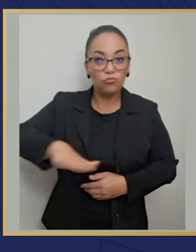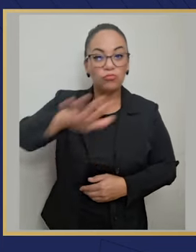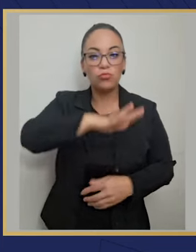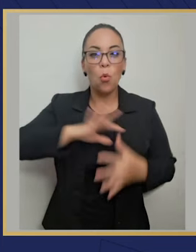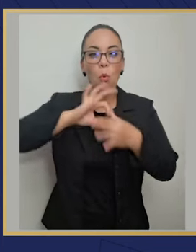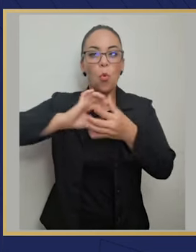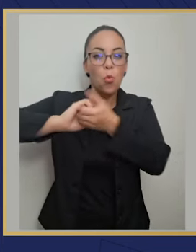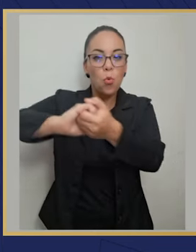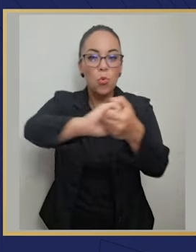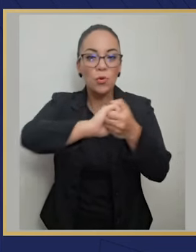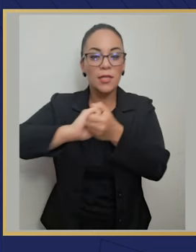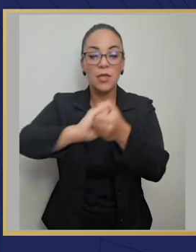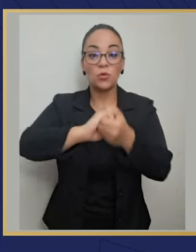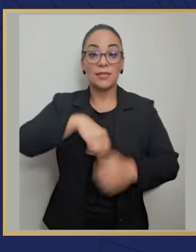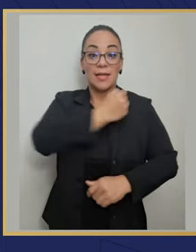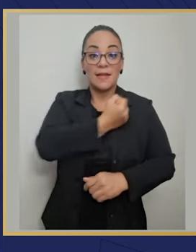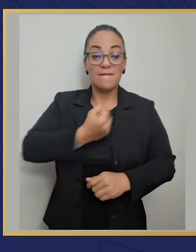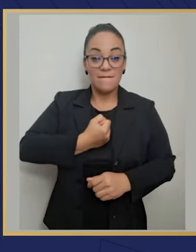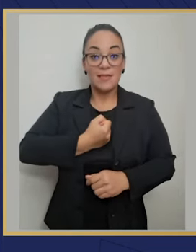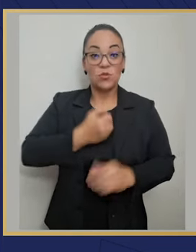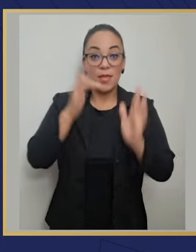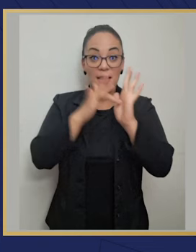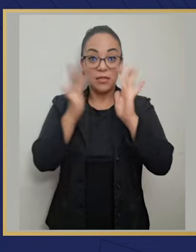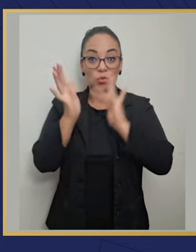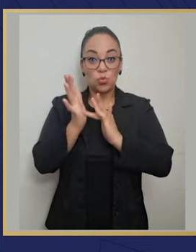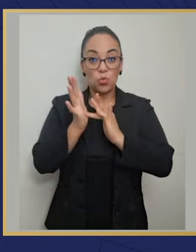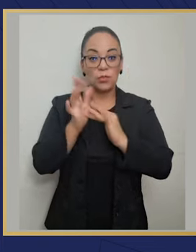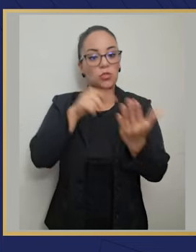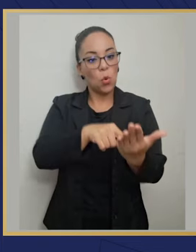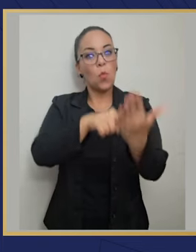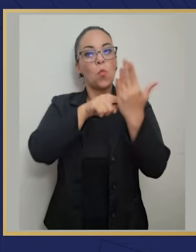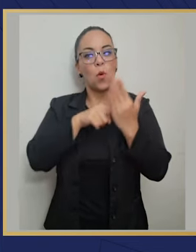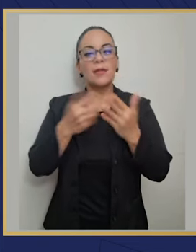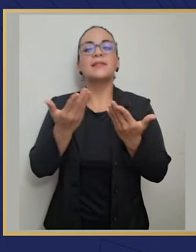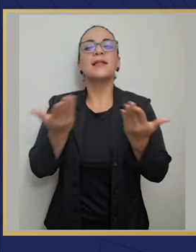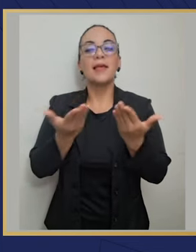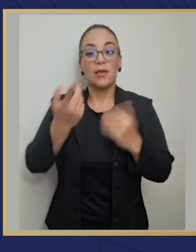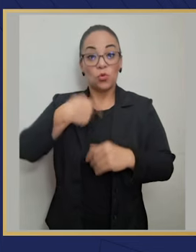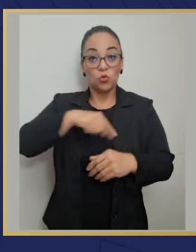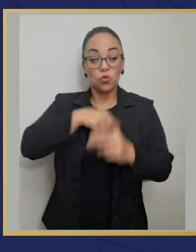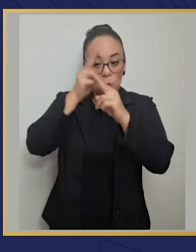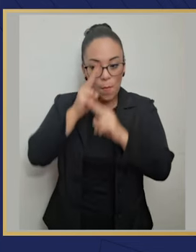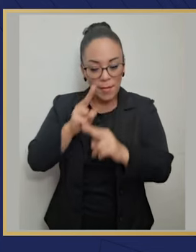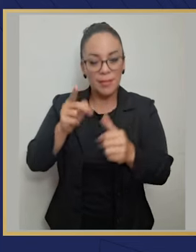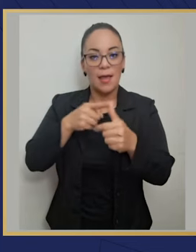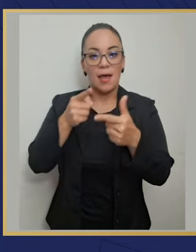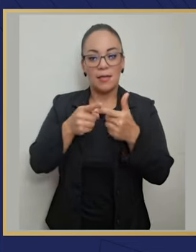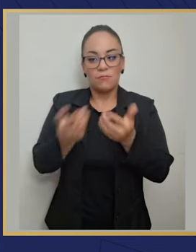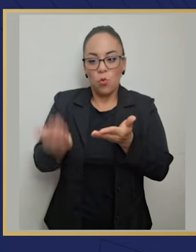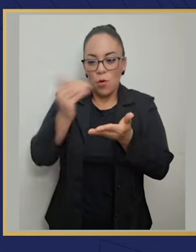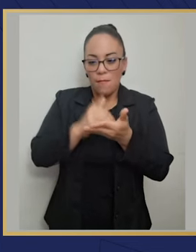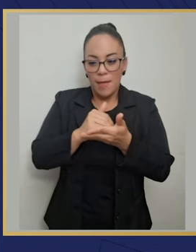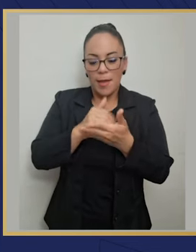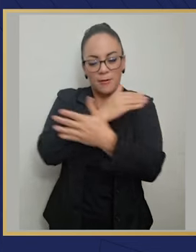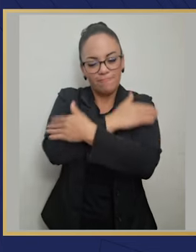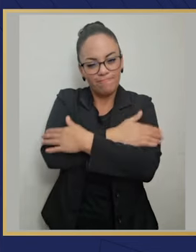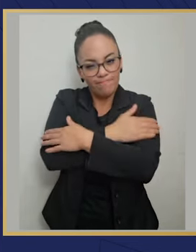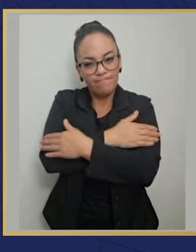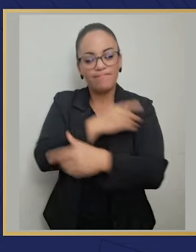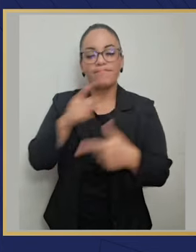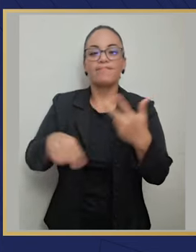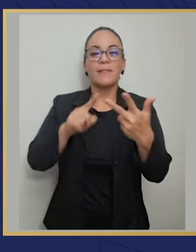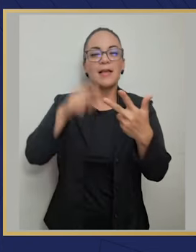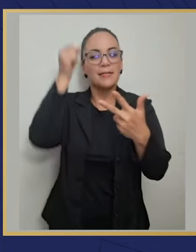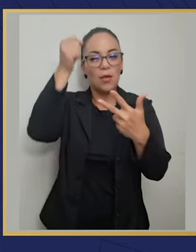estar unidos y el sacrificio de nuestro Señor Jesucristo nos enseña que con humildad, que con reconciliación,